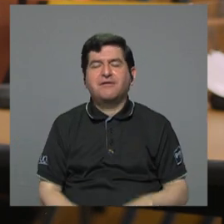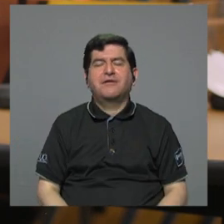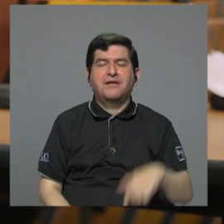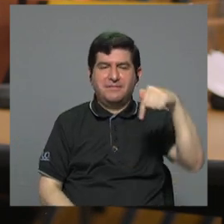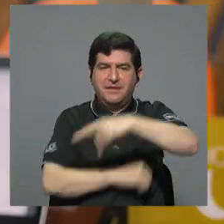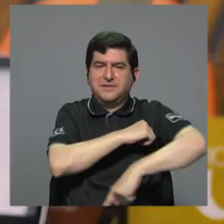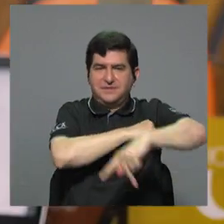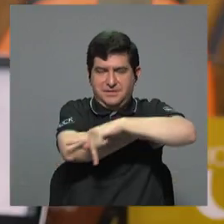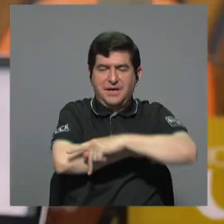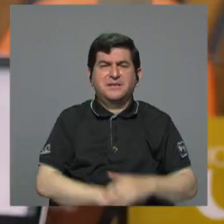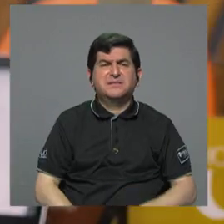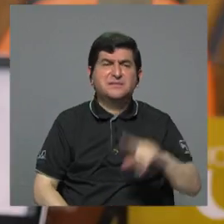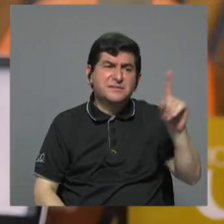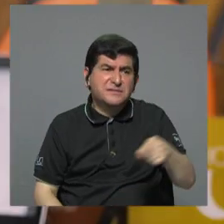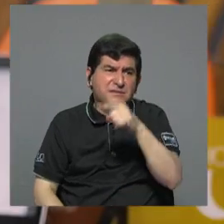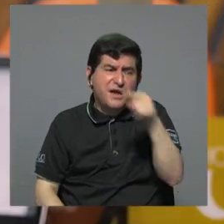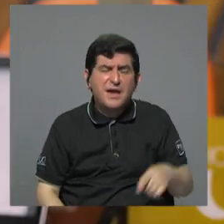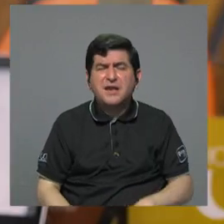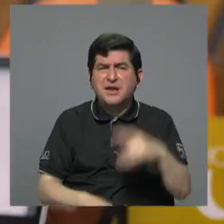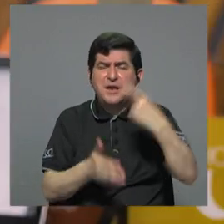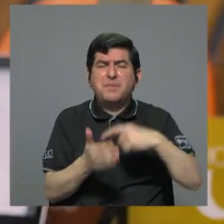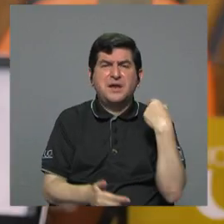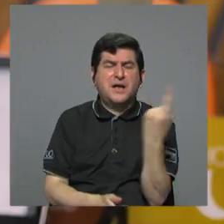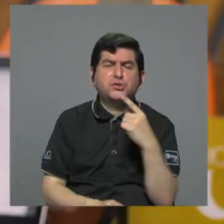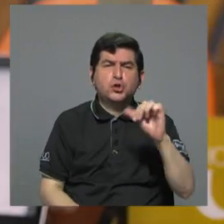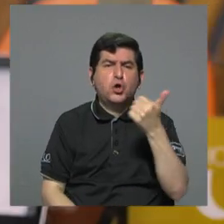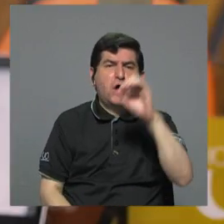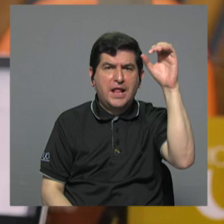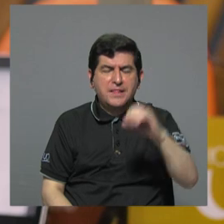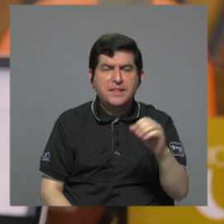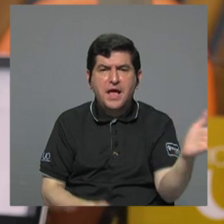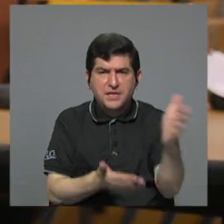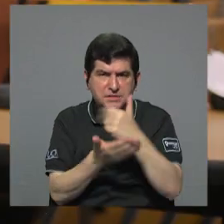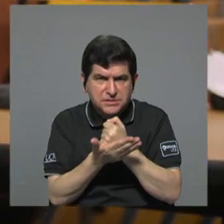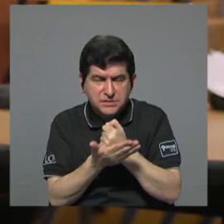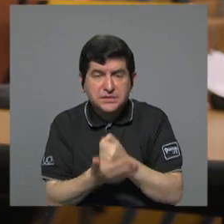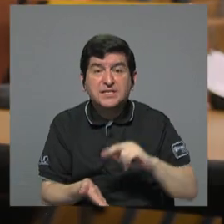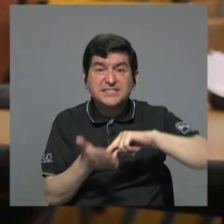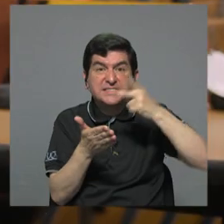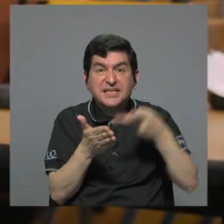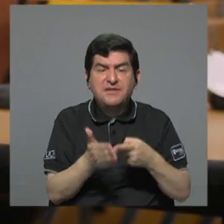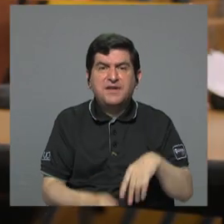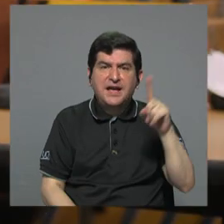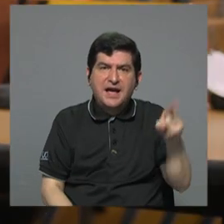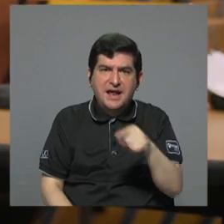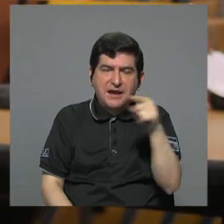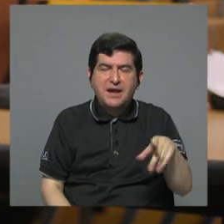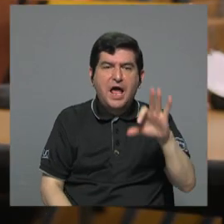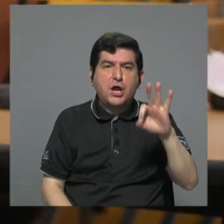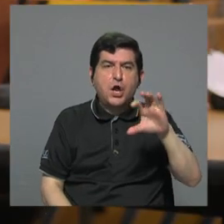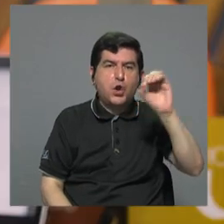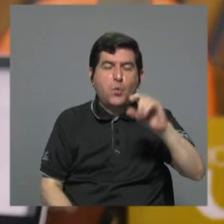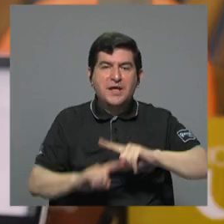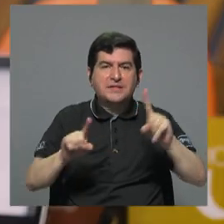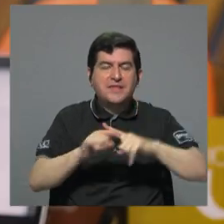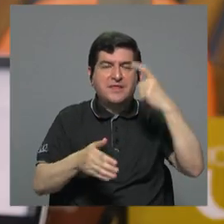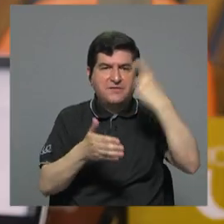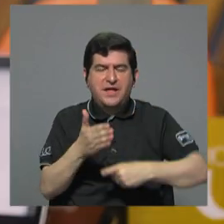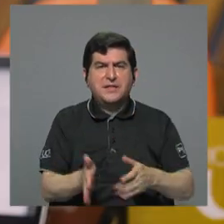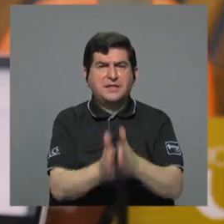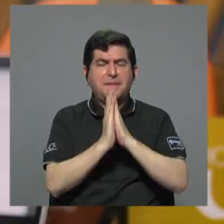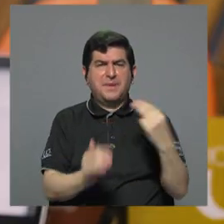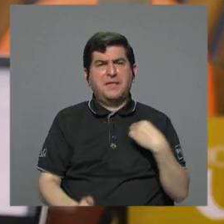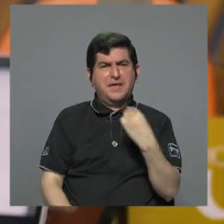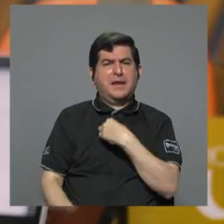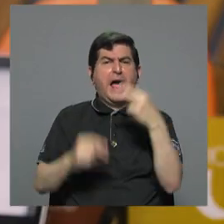en el país eliminar los impuestos que solo capten 10% de recaudación total implicaría suprimir más de 90 rubros le pedimos al